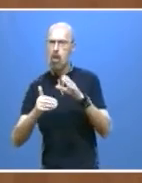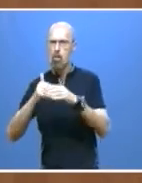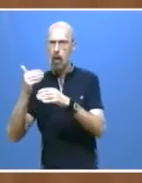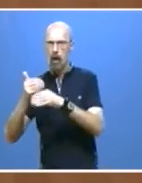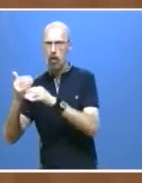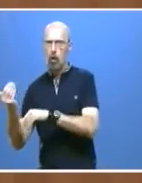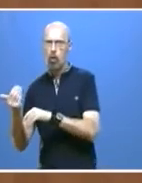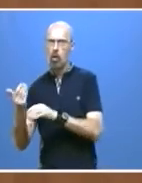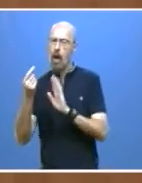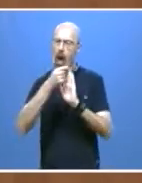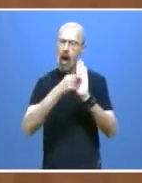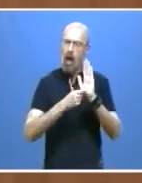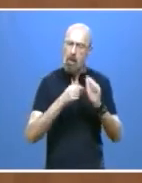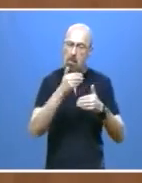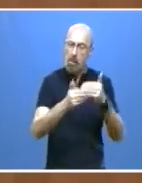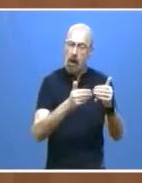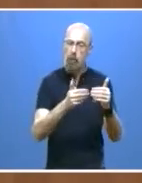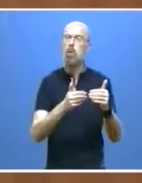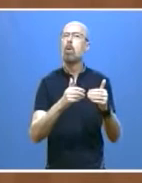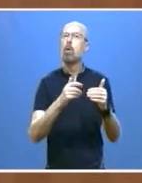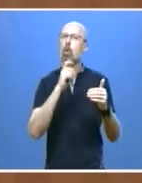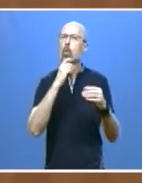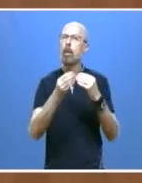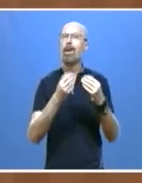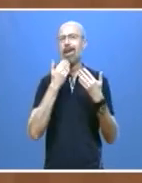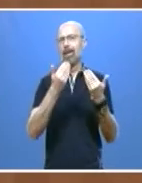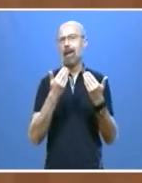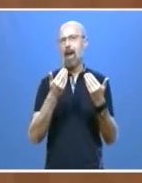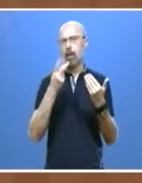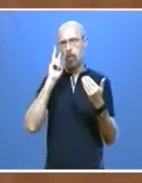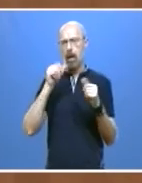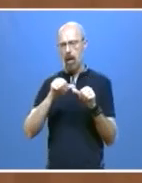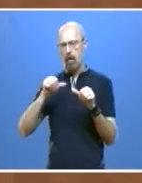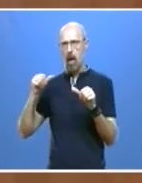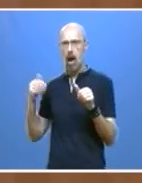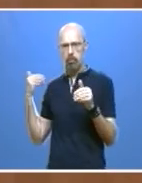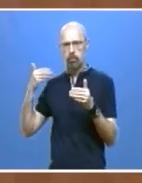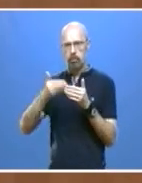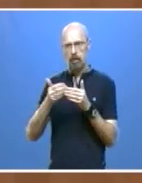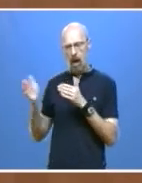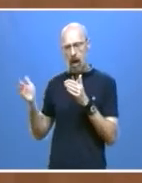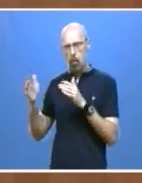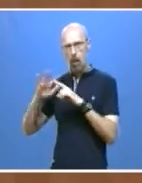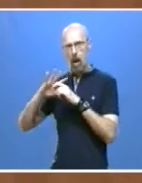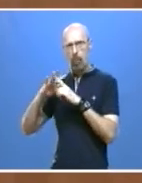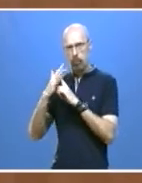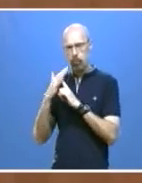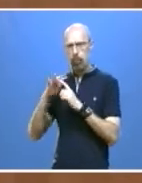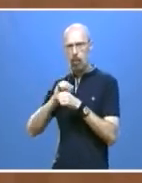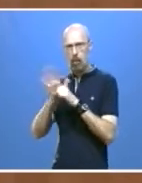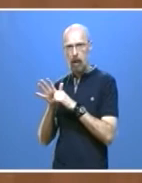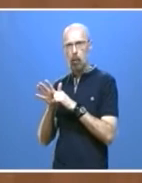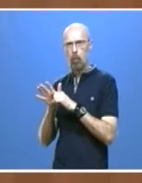que, insisto, vamos a emprender desde la experiencia adquirida en esta pandemia que ha reflejado el pulso de nuestra sociedad